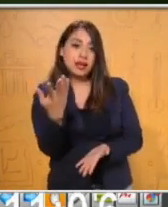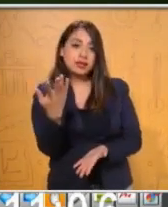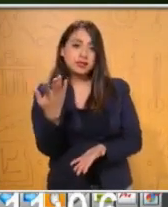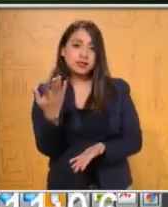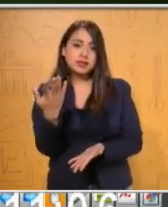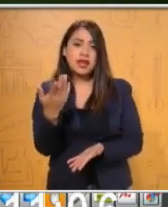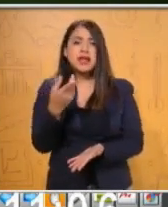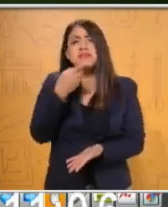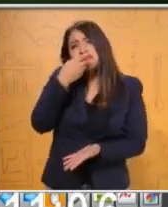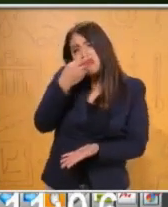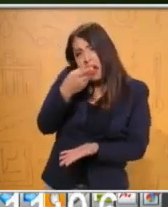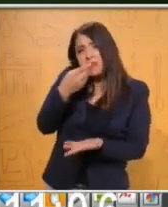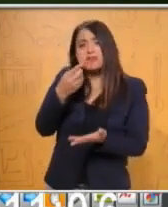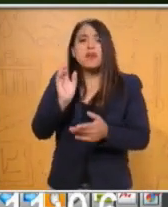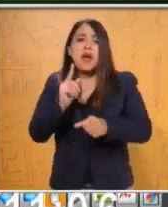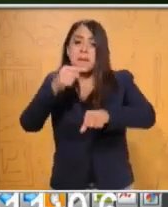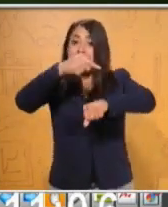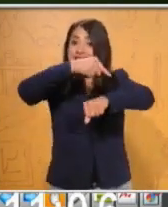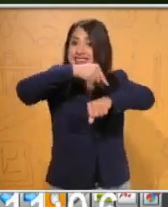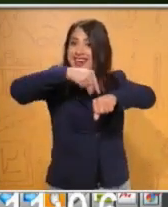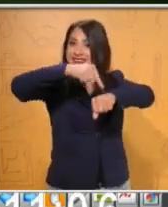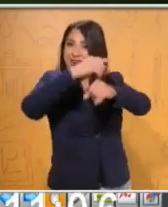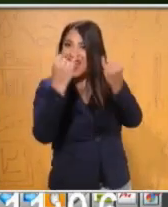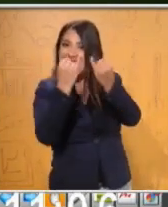maestra, pues sería al lado contrario.